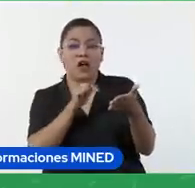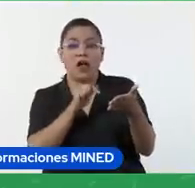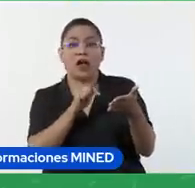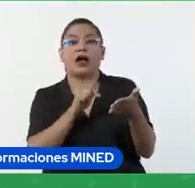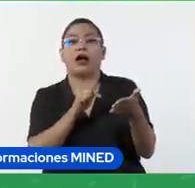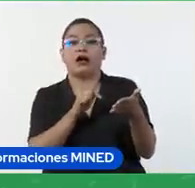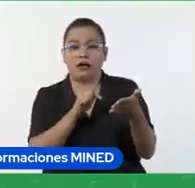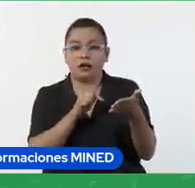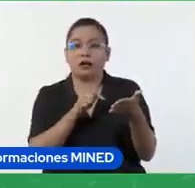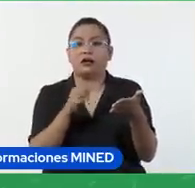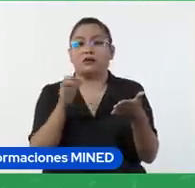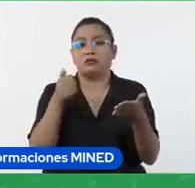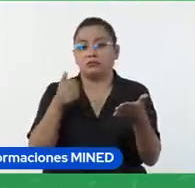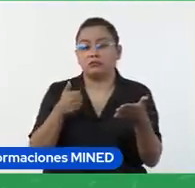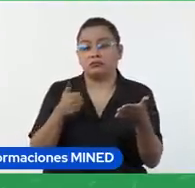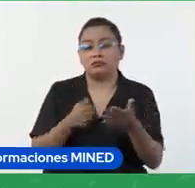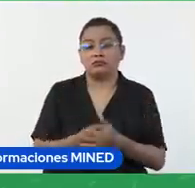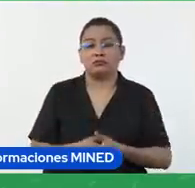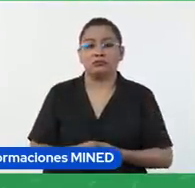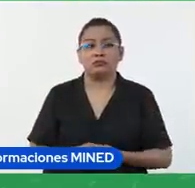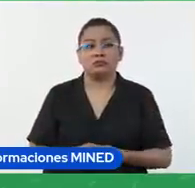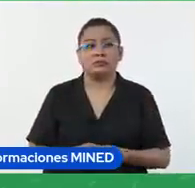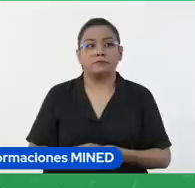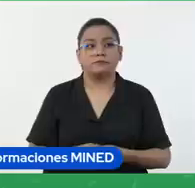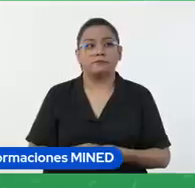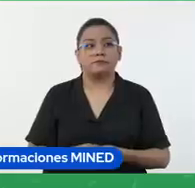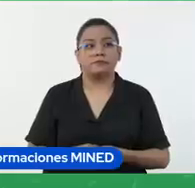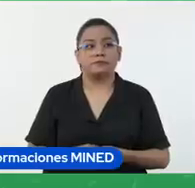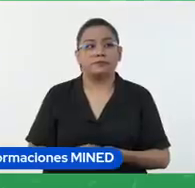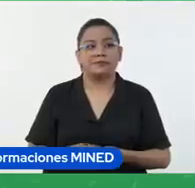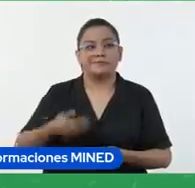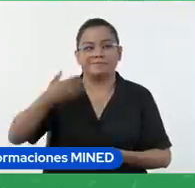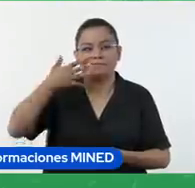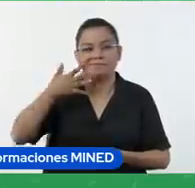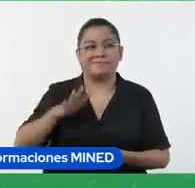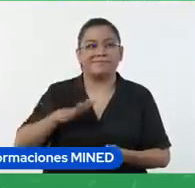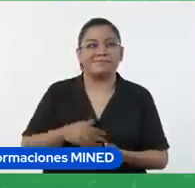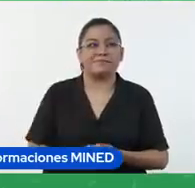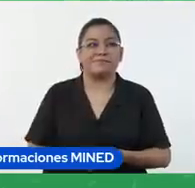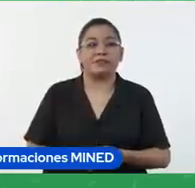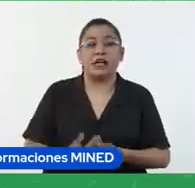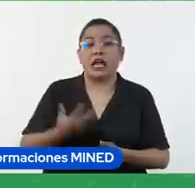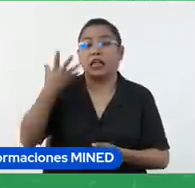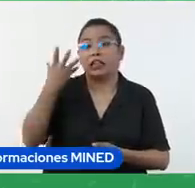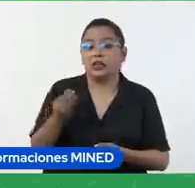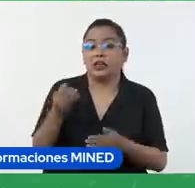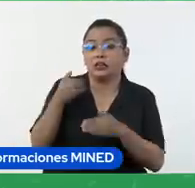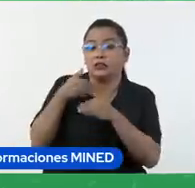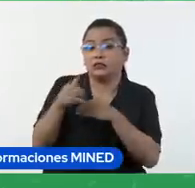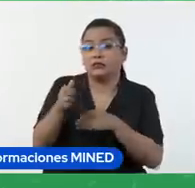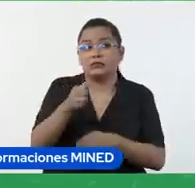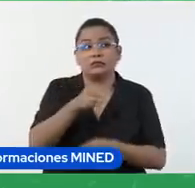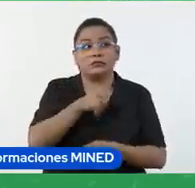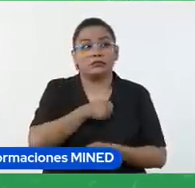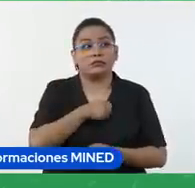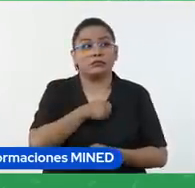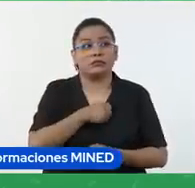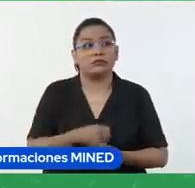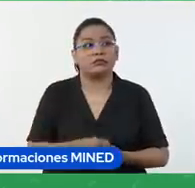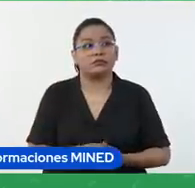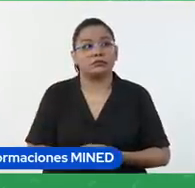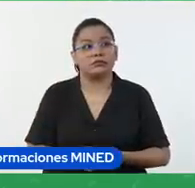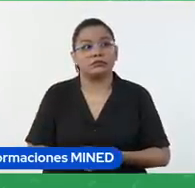objetivo posible. Como ejemplo, la fecha de entrega. Excede los